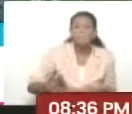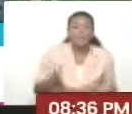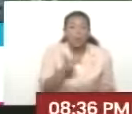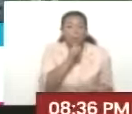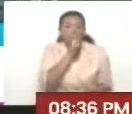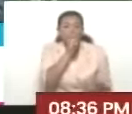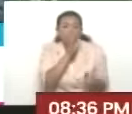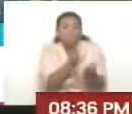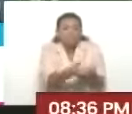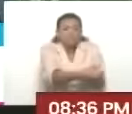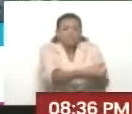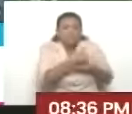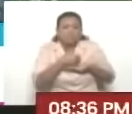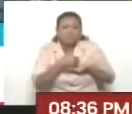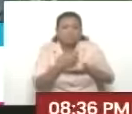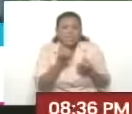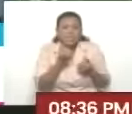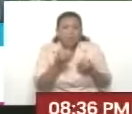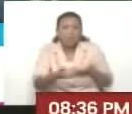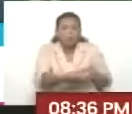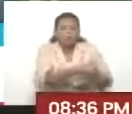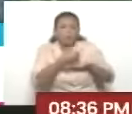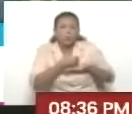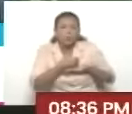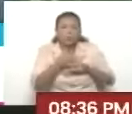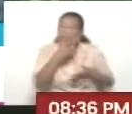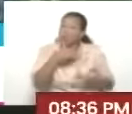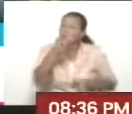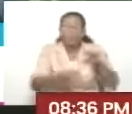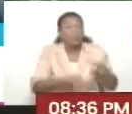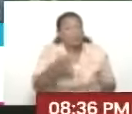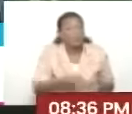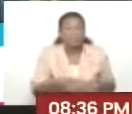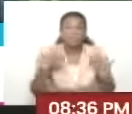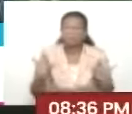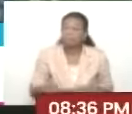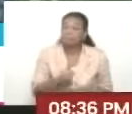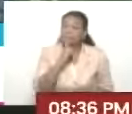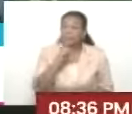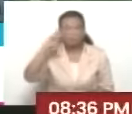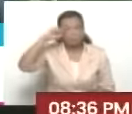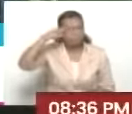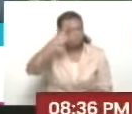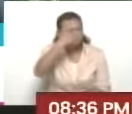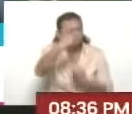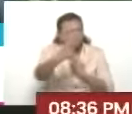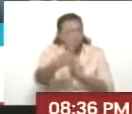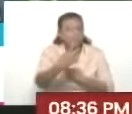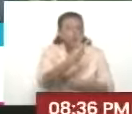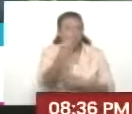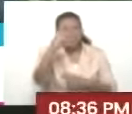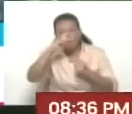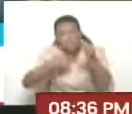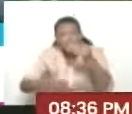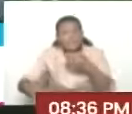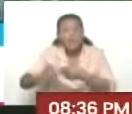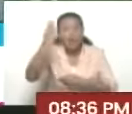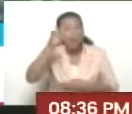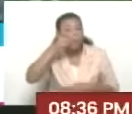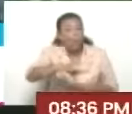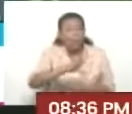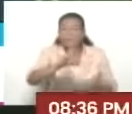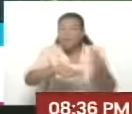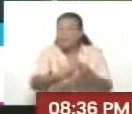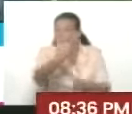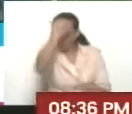los tienen secuestrados. Están cometiendo una de las injusticias más grandes que quedará en la memoria por 200 años del pueblo